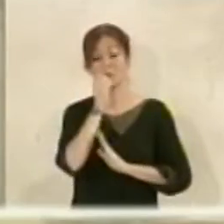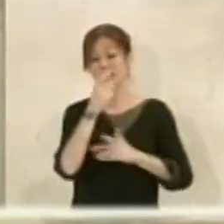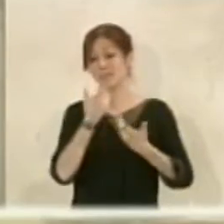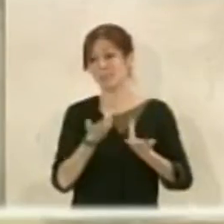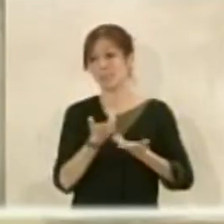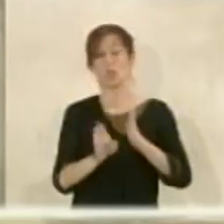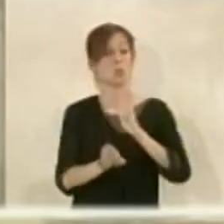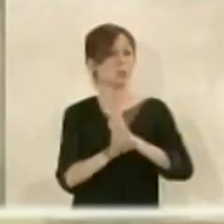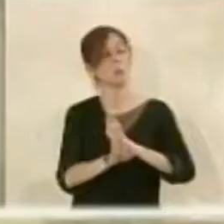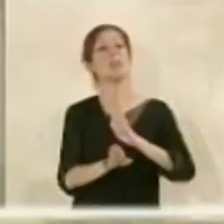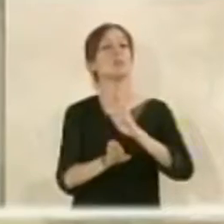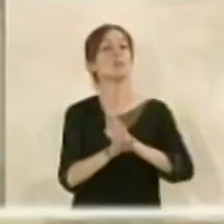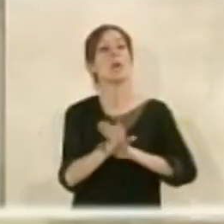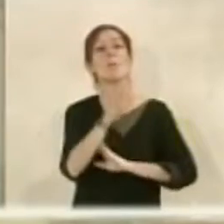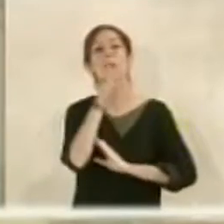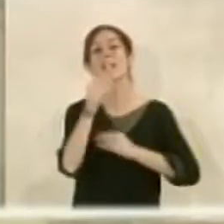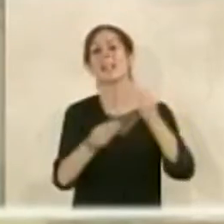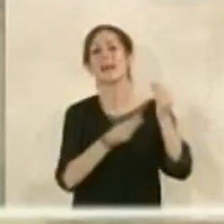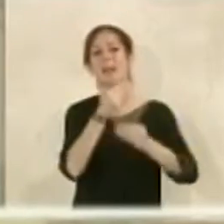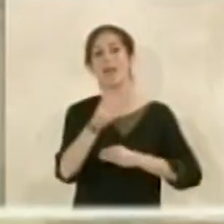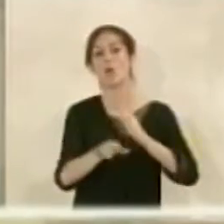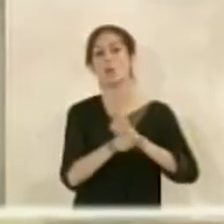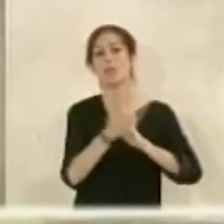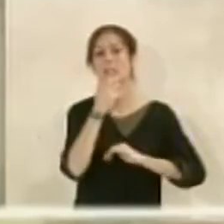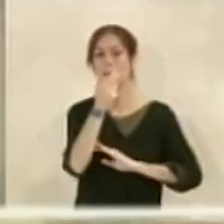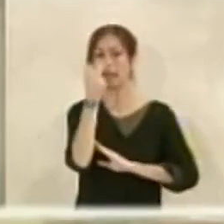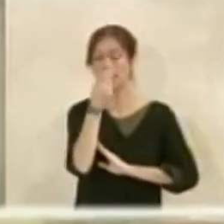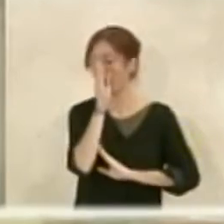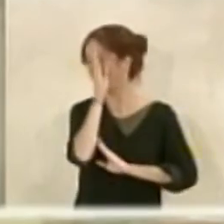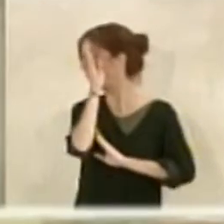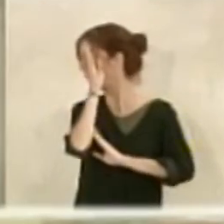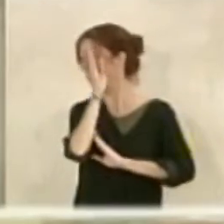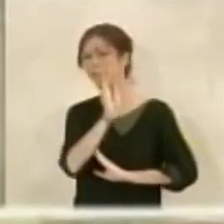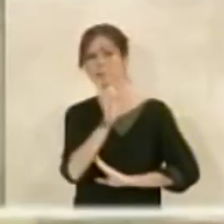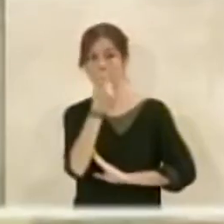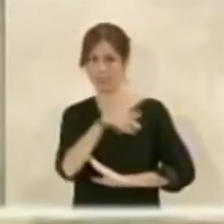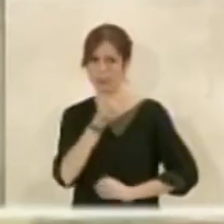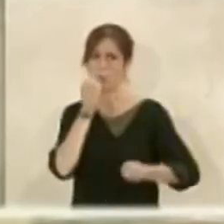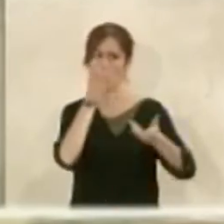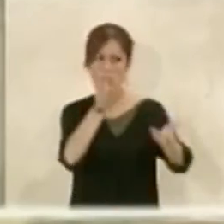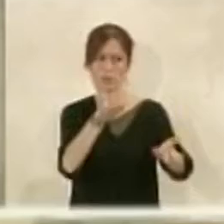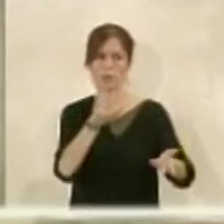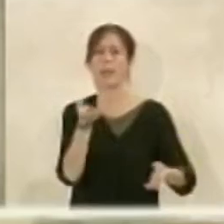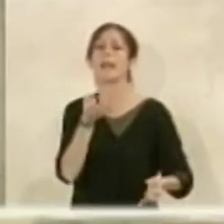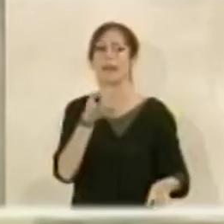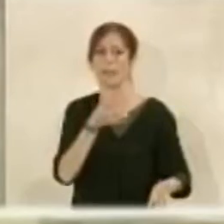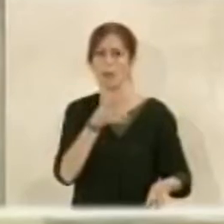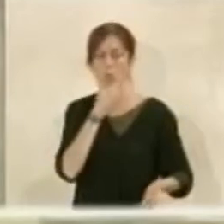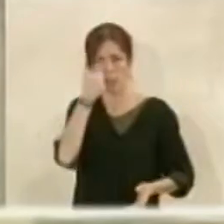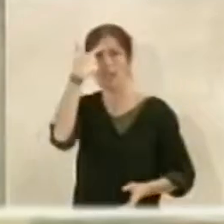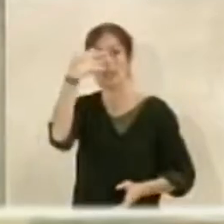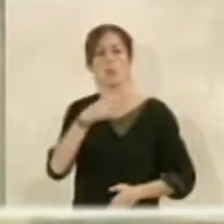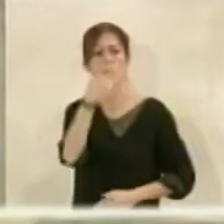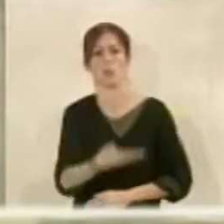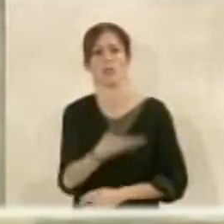está pasando y nos seguirá pasando porque miramos para otro lado cuando no interesa y aquí sí que meto y dirá usted ¿y por qué? porque creo que